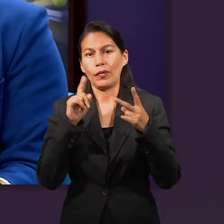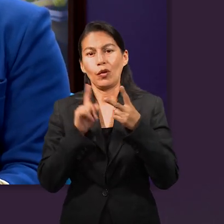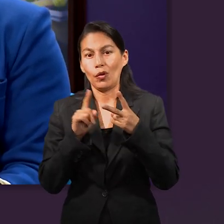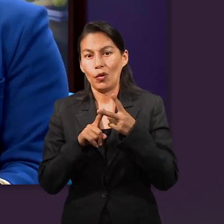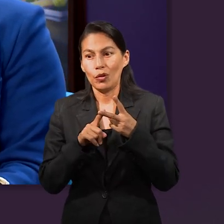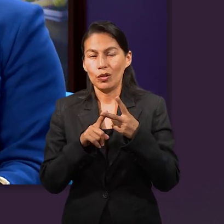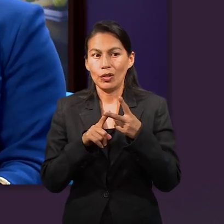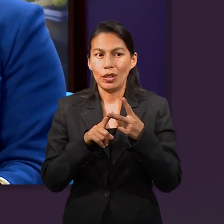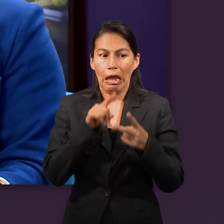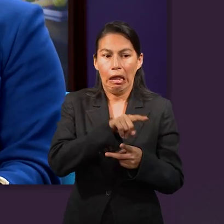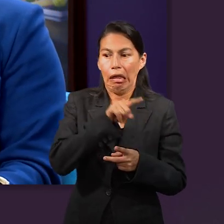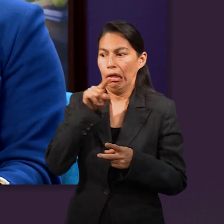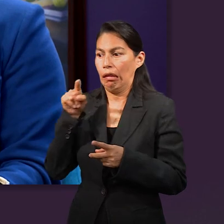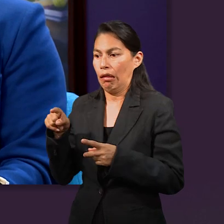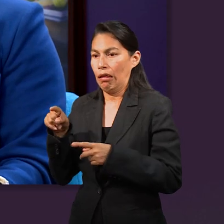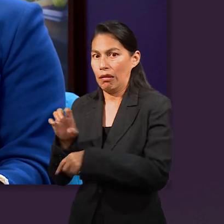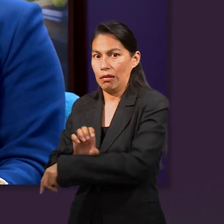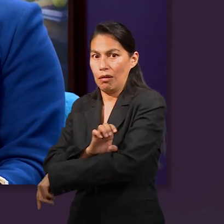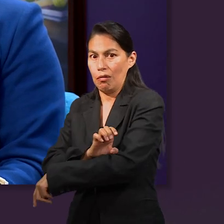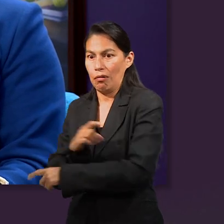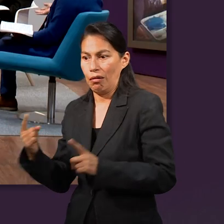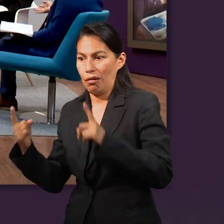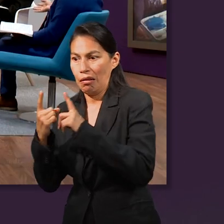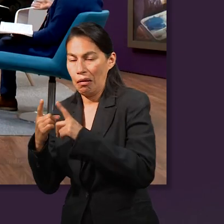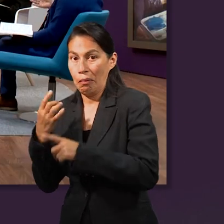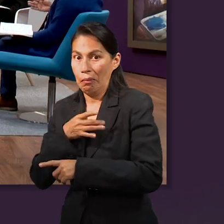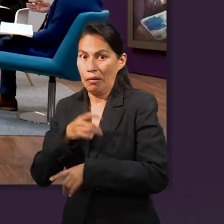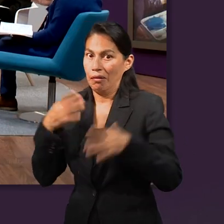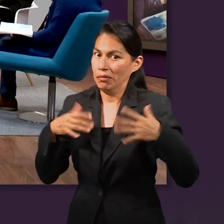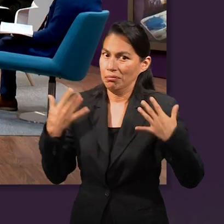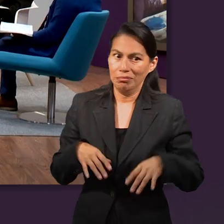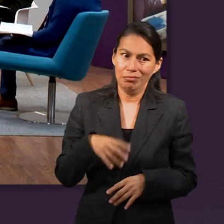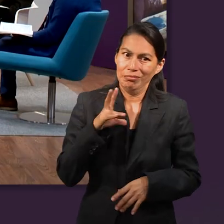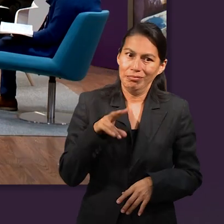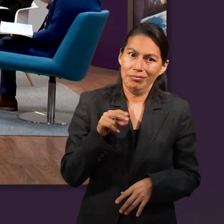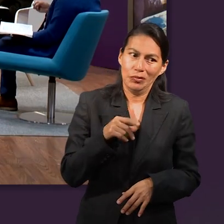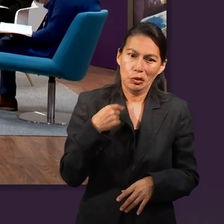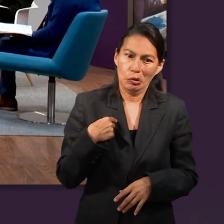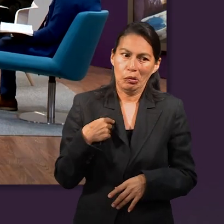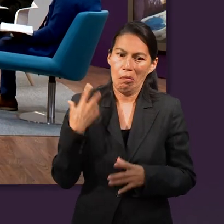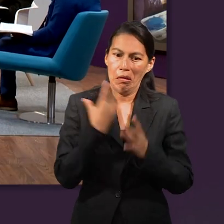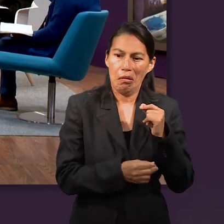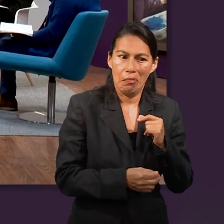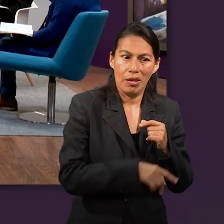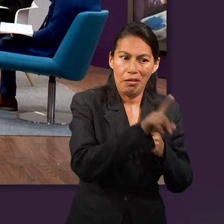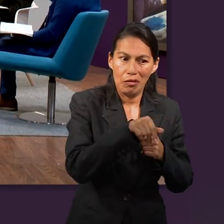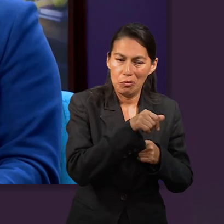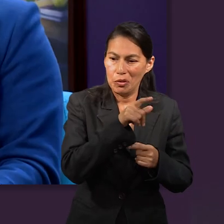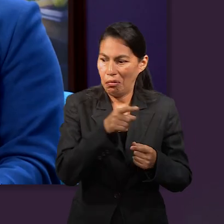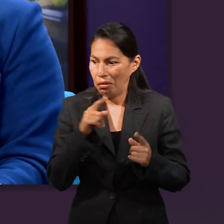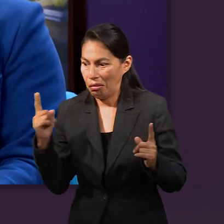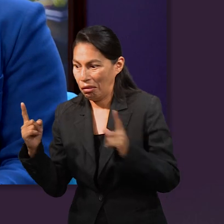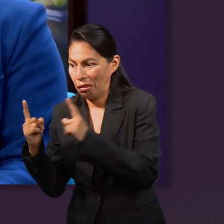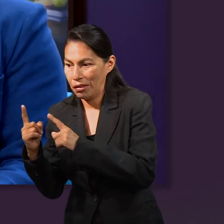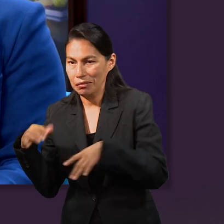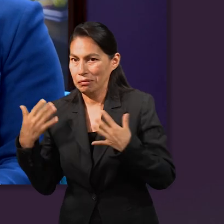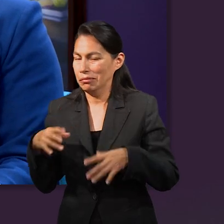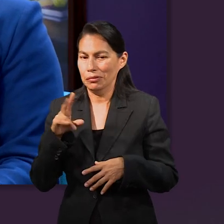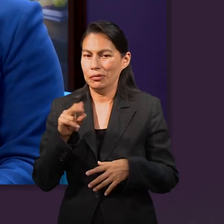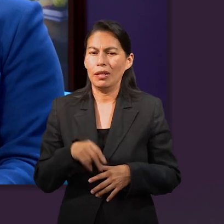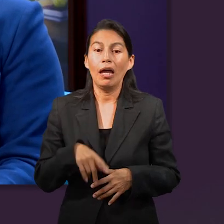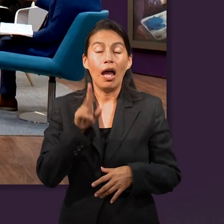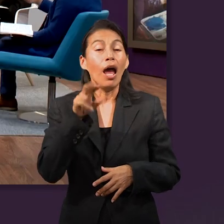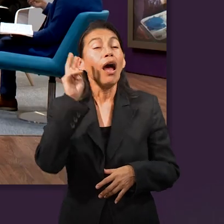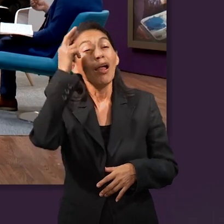miedo de volver a... A ver a su hermano. ver a su hermano. Imagínese, vengo huyendo de mi hermano y tengo que volver a ver a mi hermano. Y el hermano que era